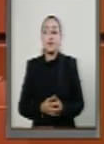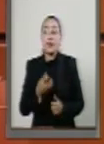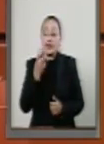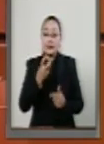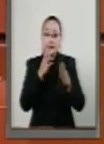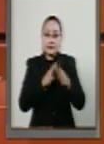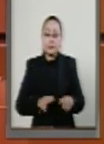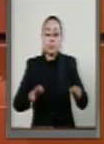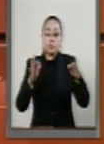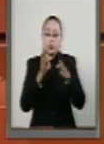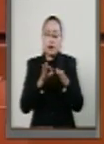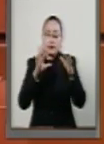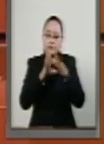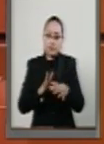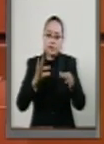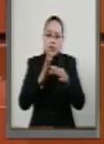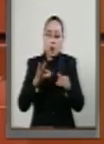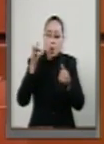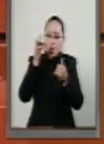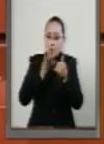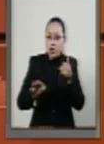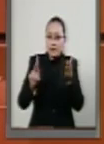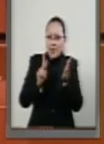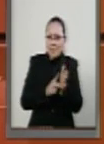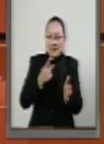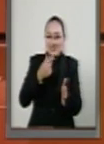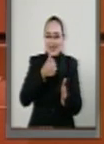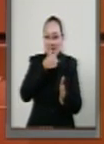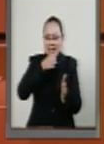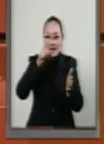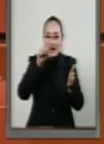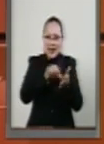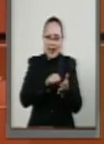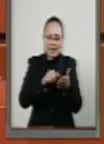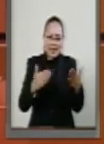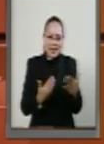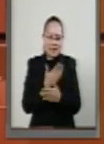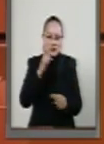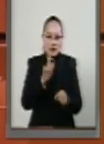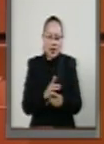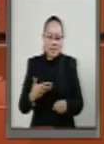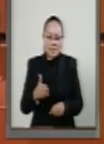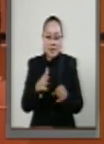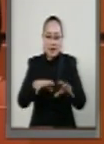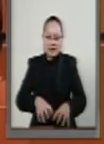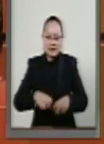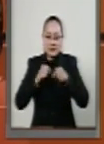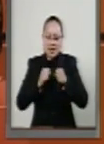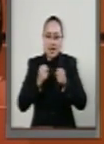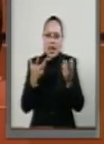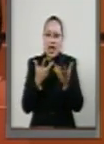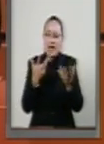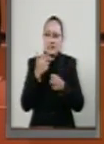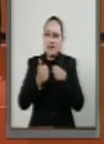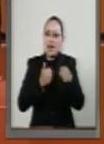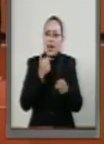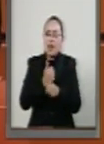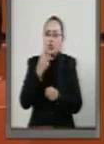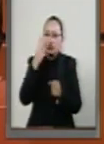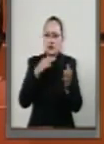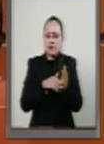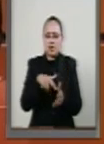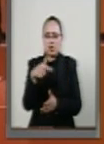que la última actualización de la Carta Nacional Pesquera fue realizada en el año 2012